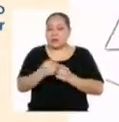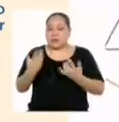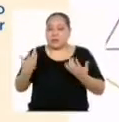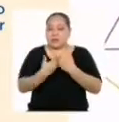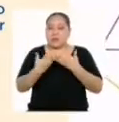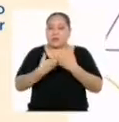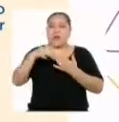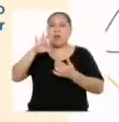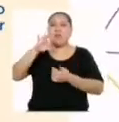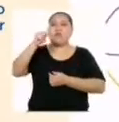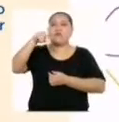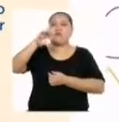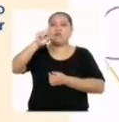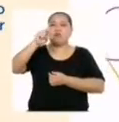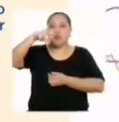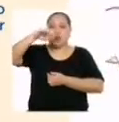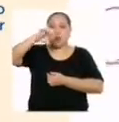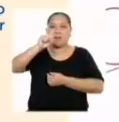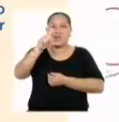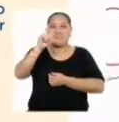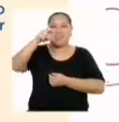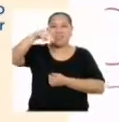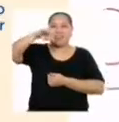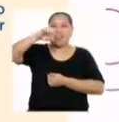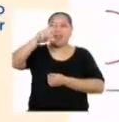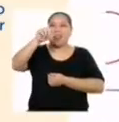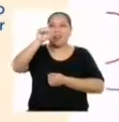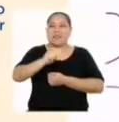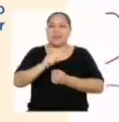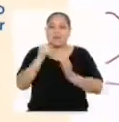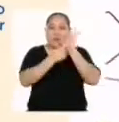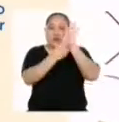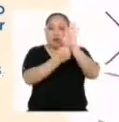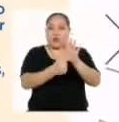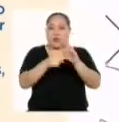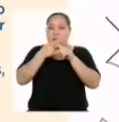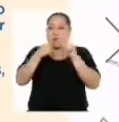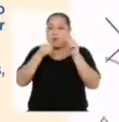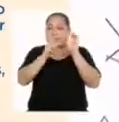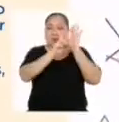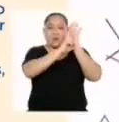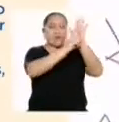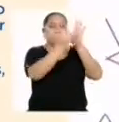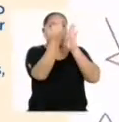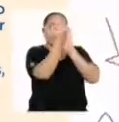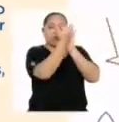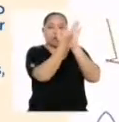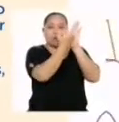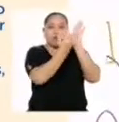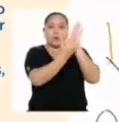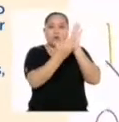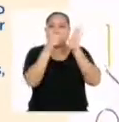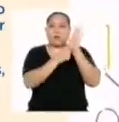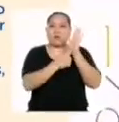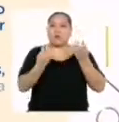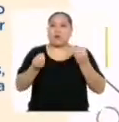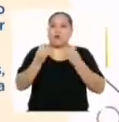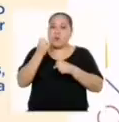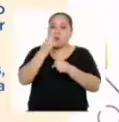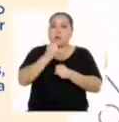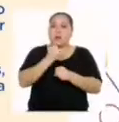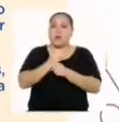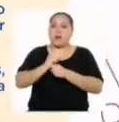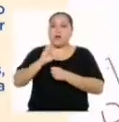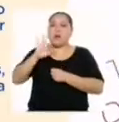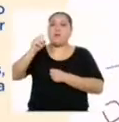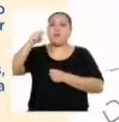en funciones lineales. Segundo, Expresar con representaciones gráficas, tabulares y simbólicas, El comportamiento